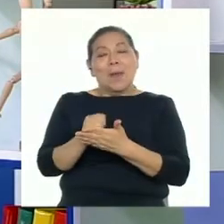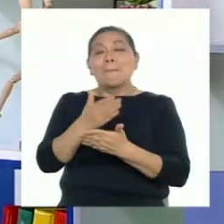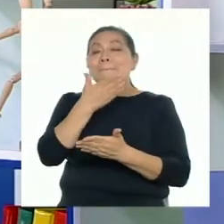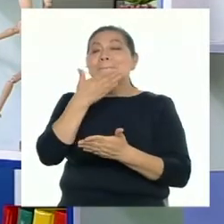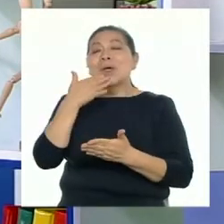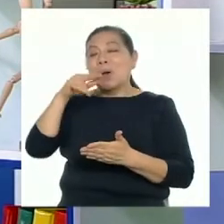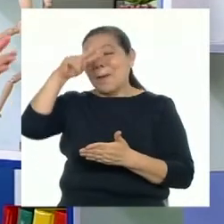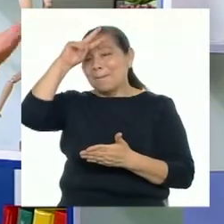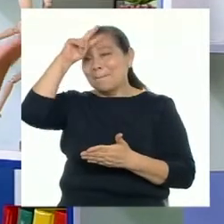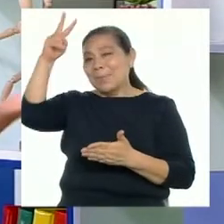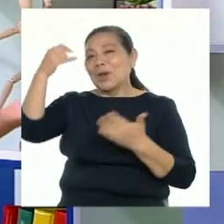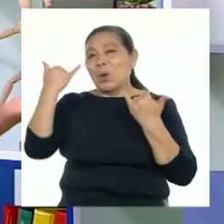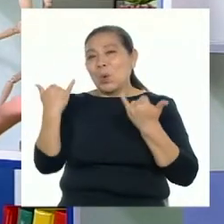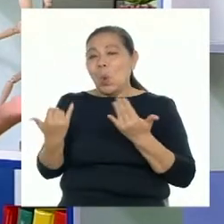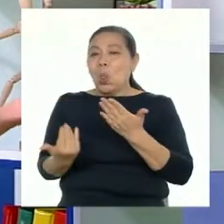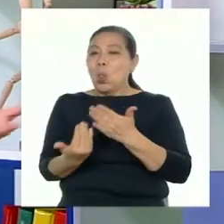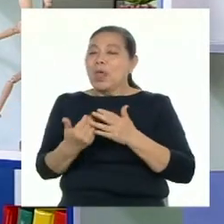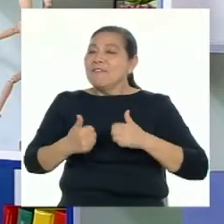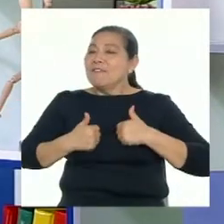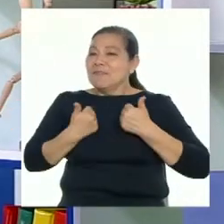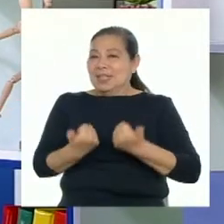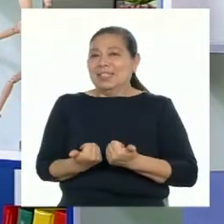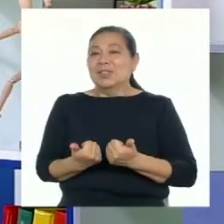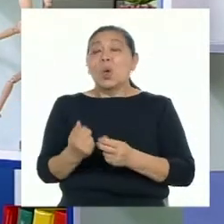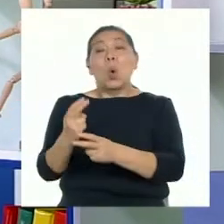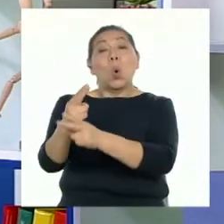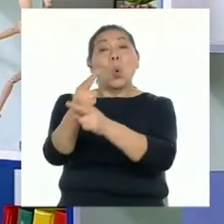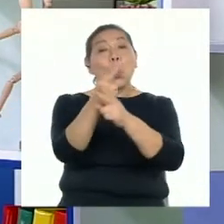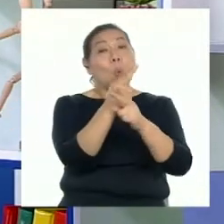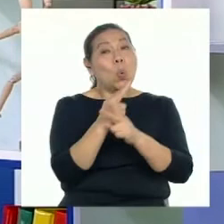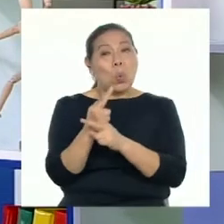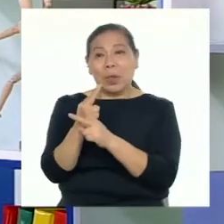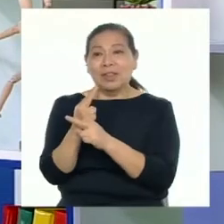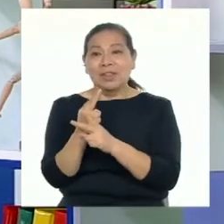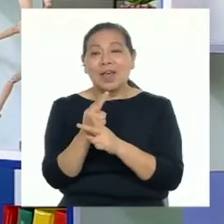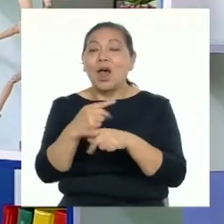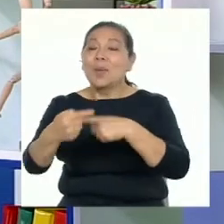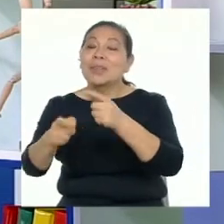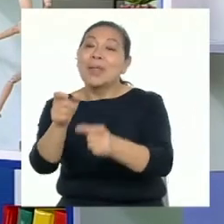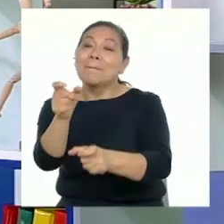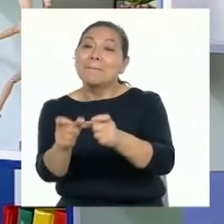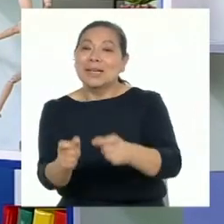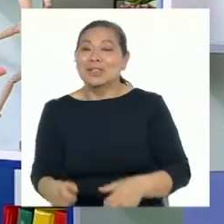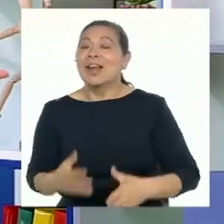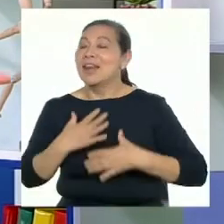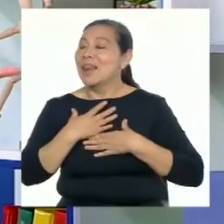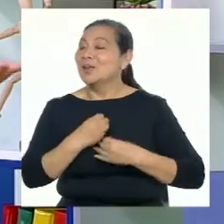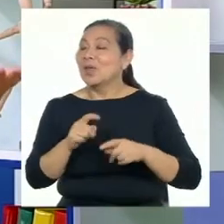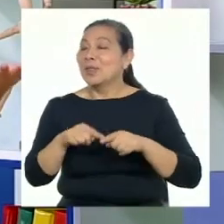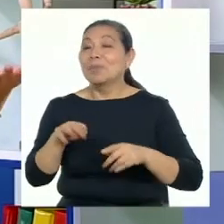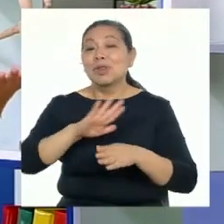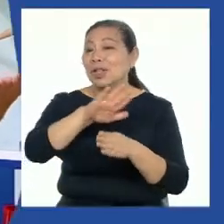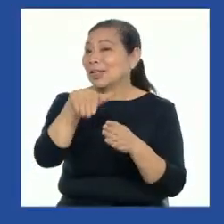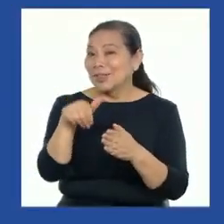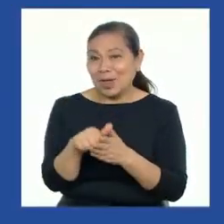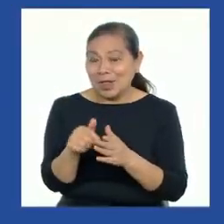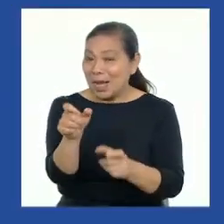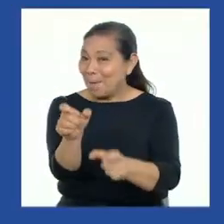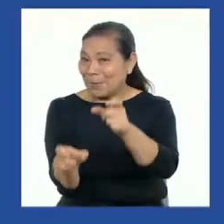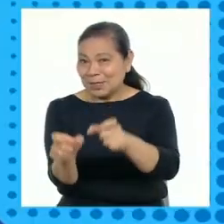un mejor Perú en esta nueva convivencia. Cuidándonos, cuidamos a los demás. La salud depende de todos.